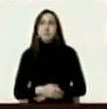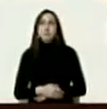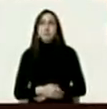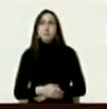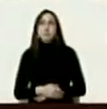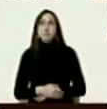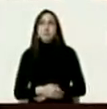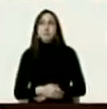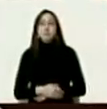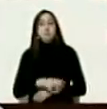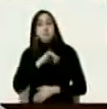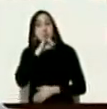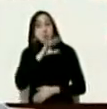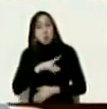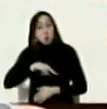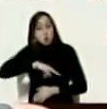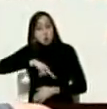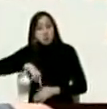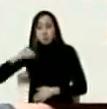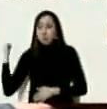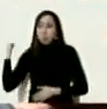hacer la historia que hemos pasado